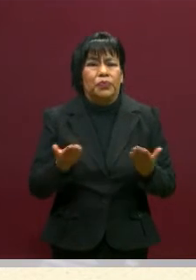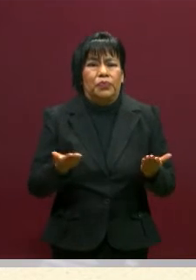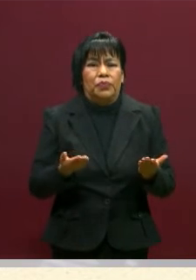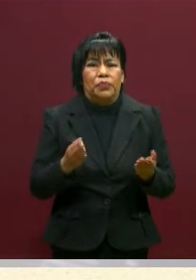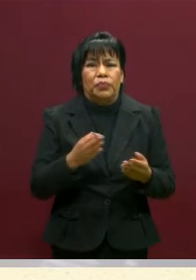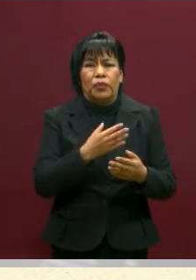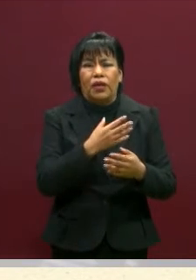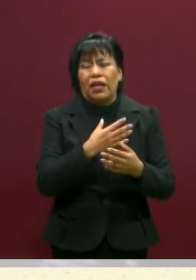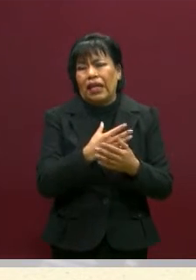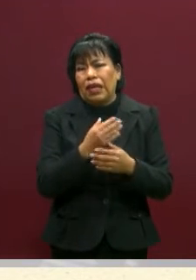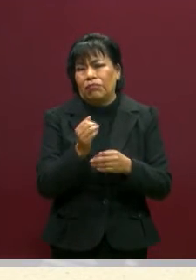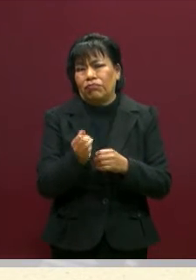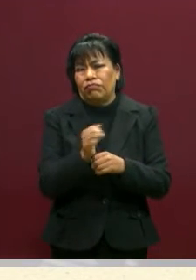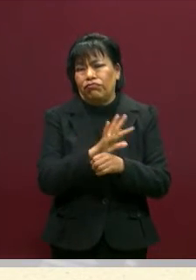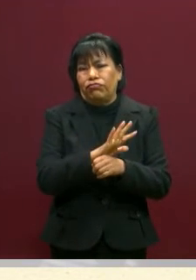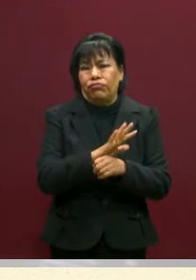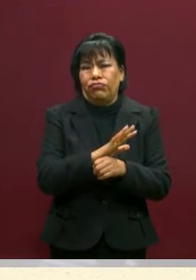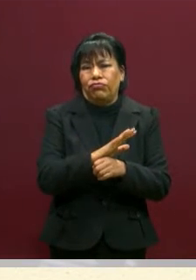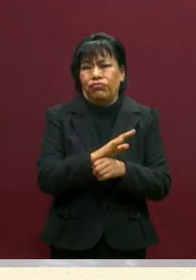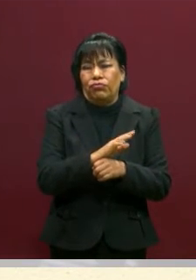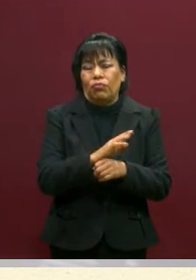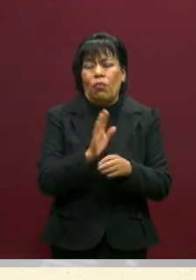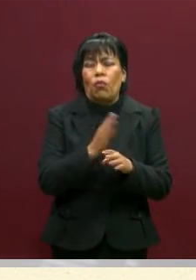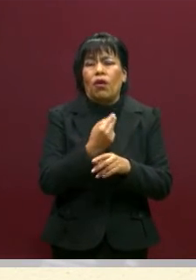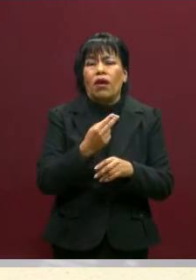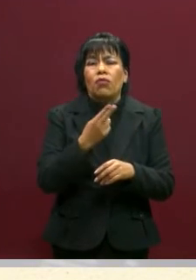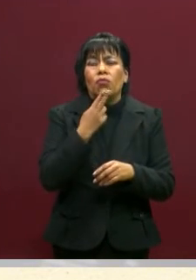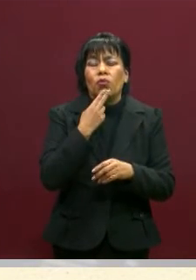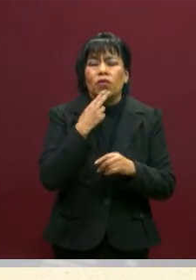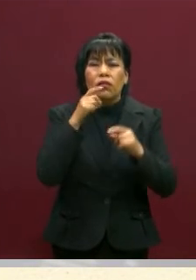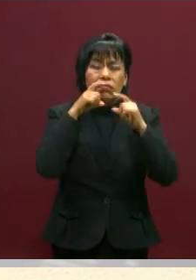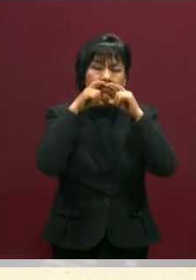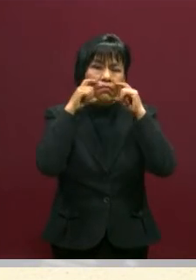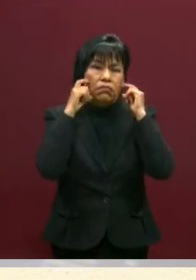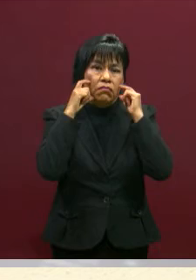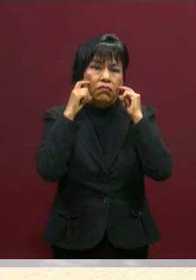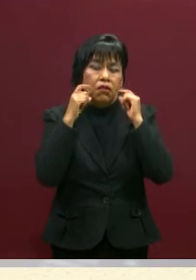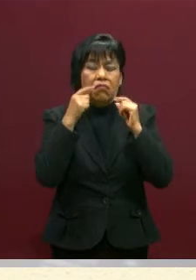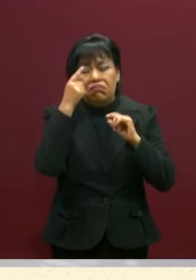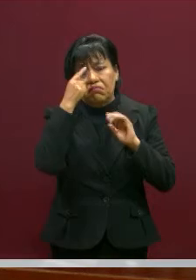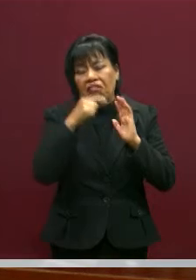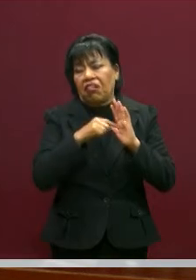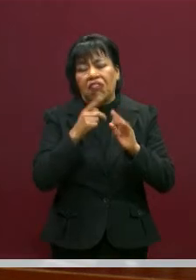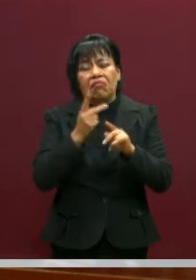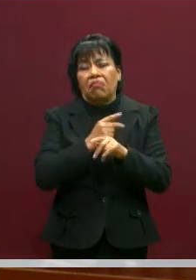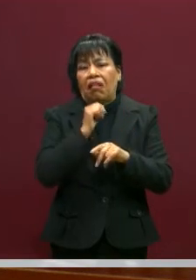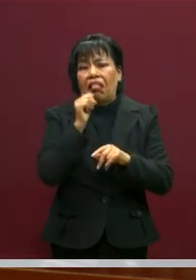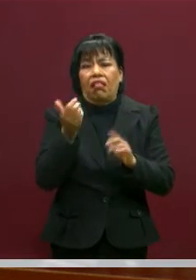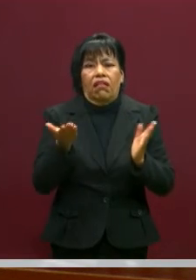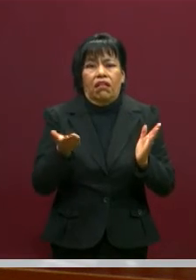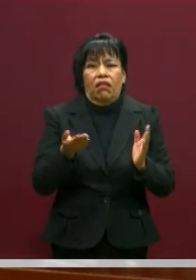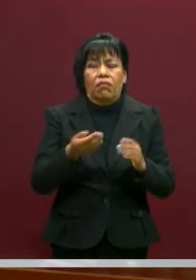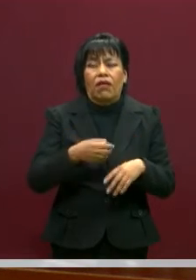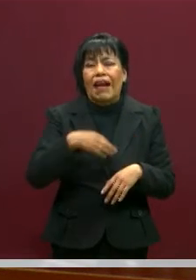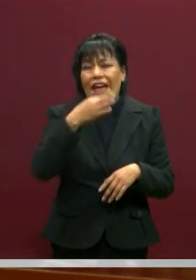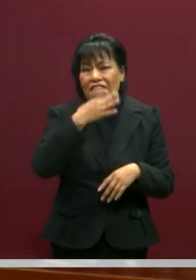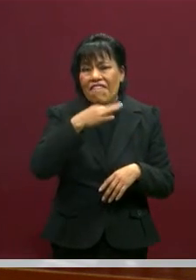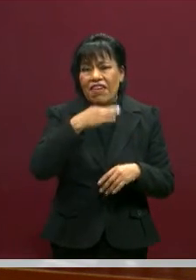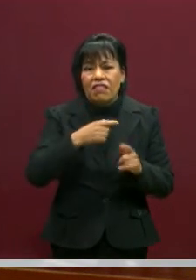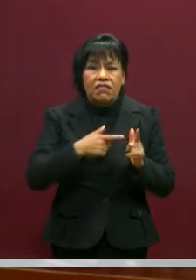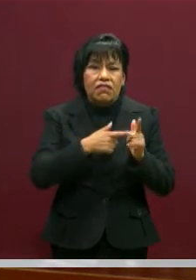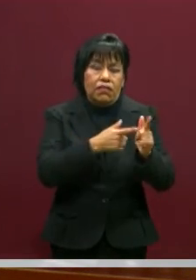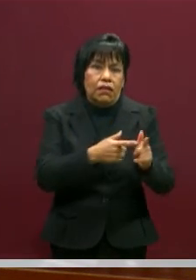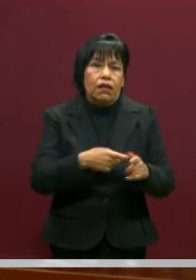contagiaron, por no usar cubrebocas, por creer que no pasa nada, por seguir haciendo fiestas. O sea,